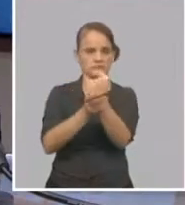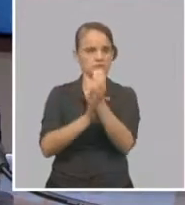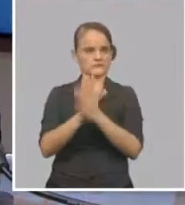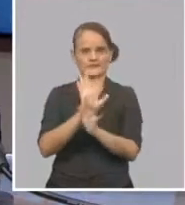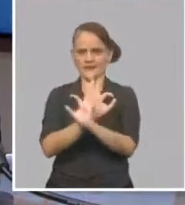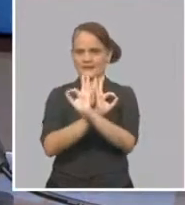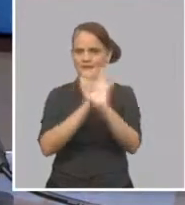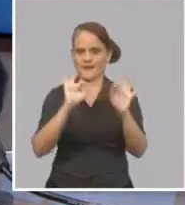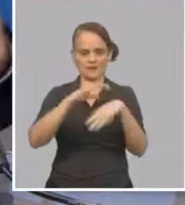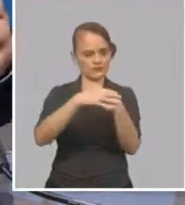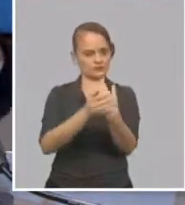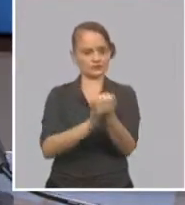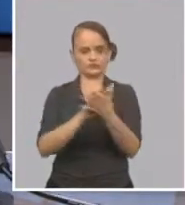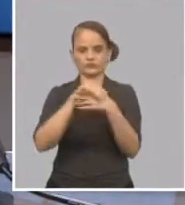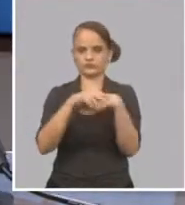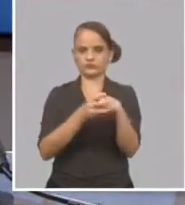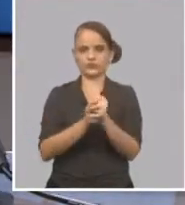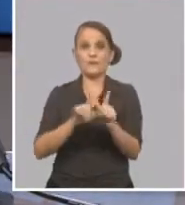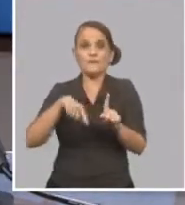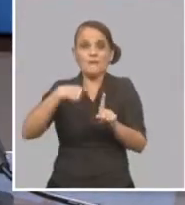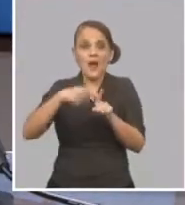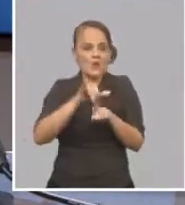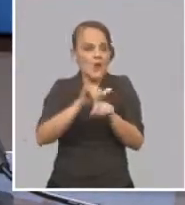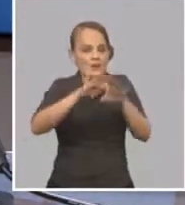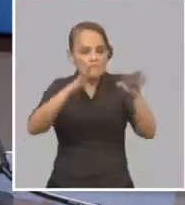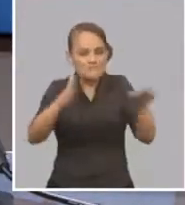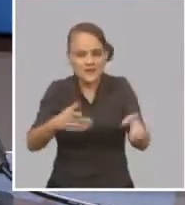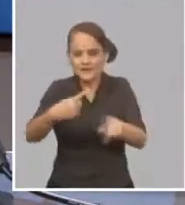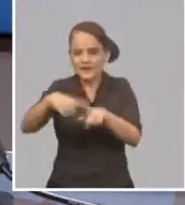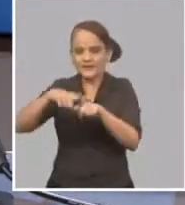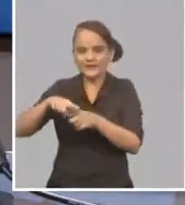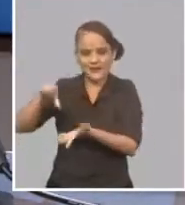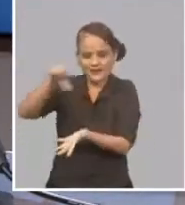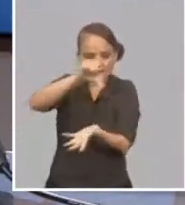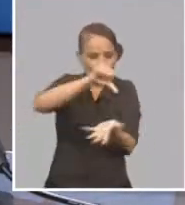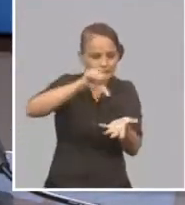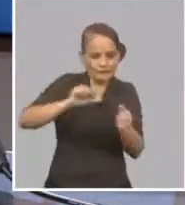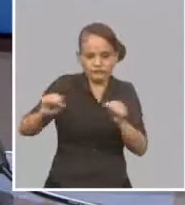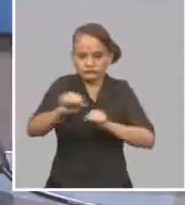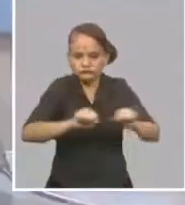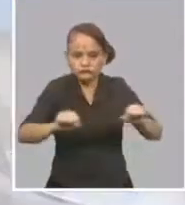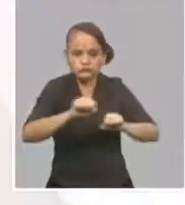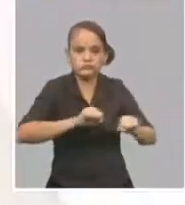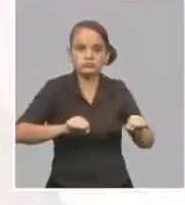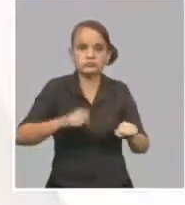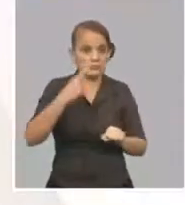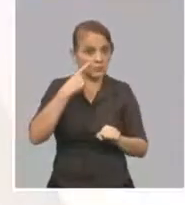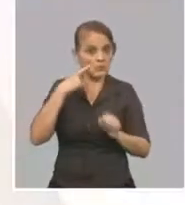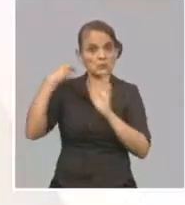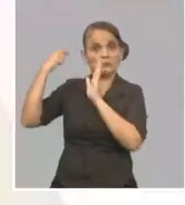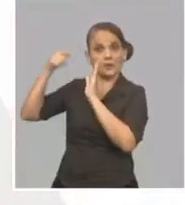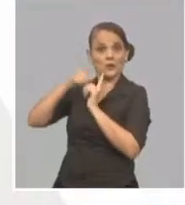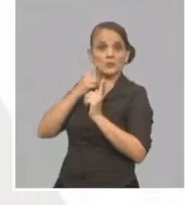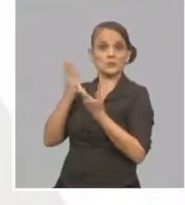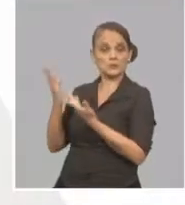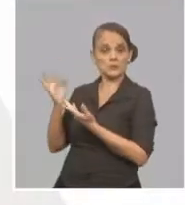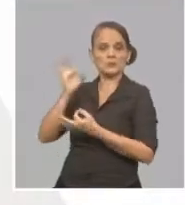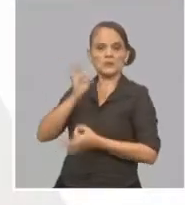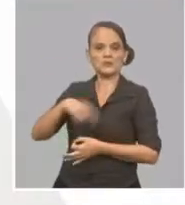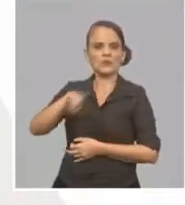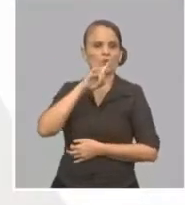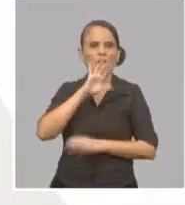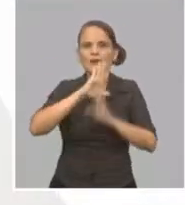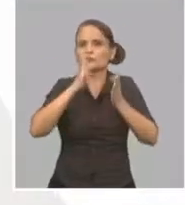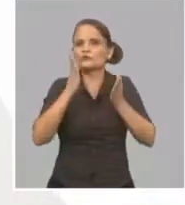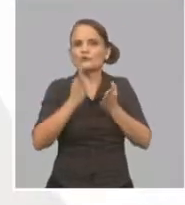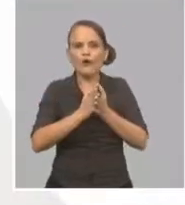manos y la desinfección de objetos. Ahí, como hemos puesto en diferentes videos, en nuestros protocolos, el tema